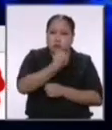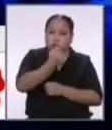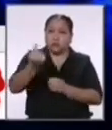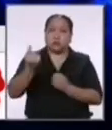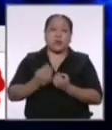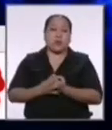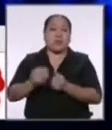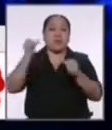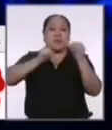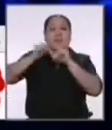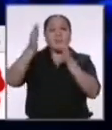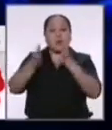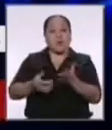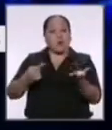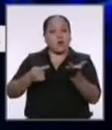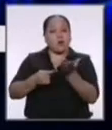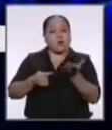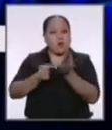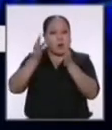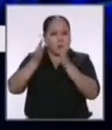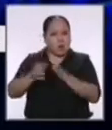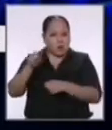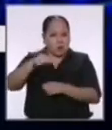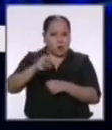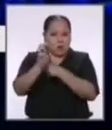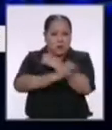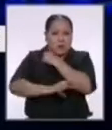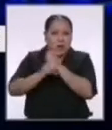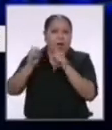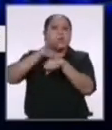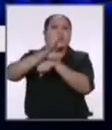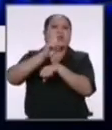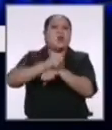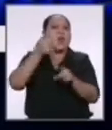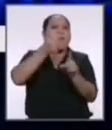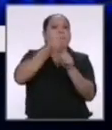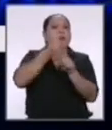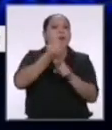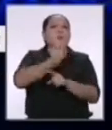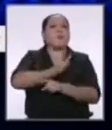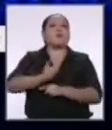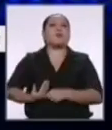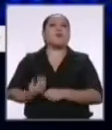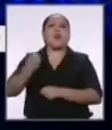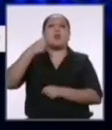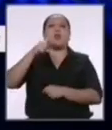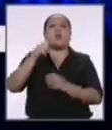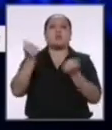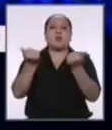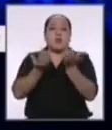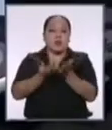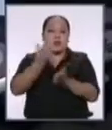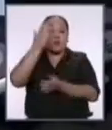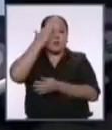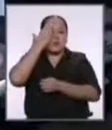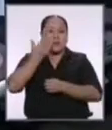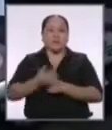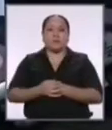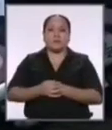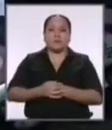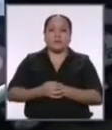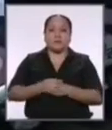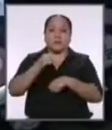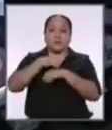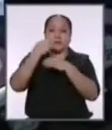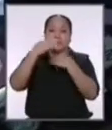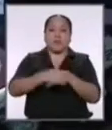los técnicos del país asesorando en primer nivel al propio presidente de la república el 11 de abril lo sabremos gracias tiempo cumplido